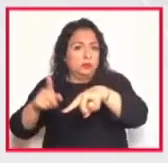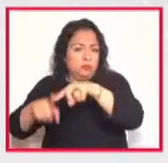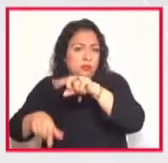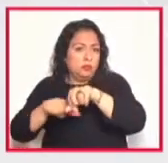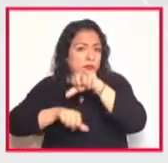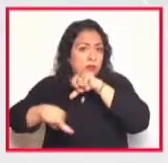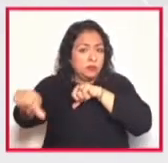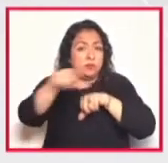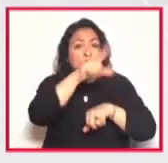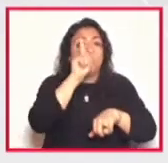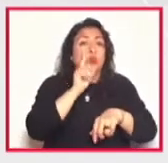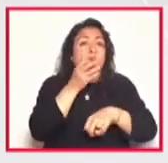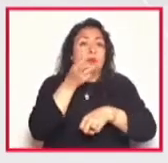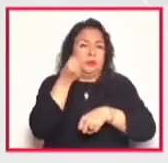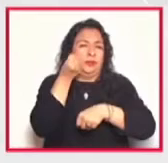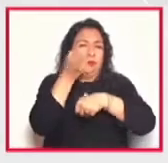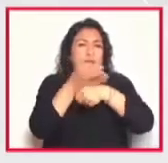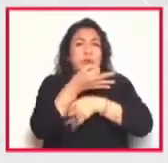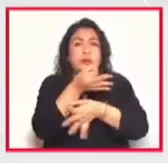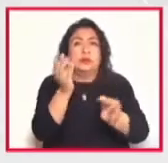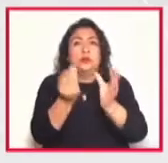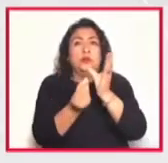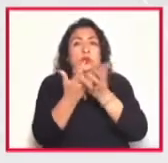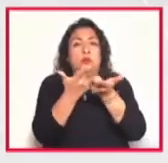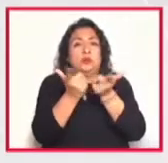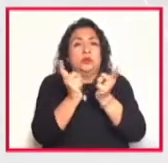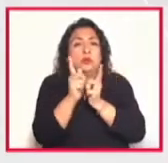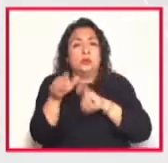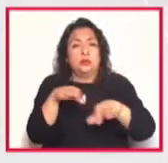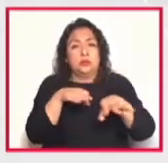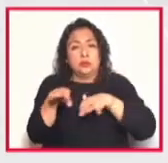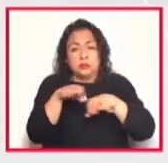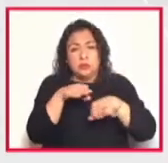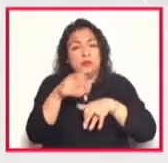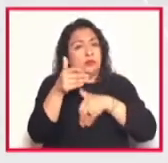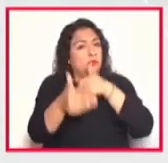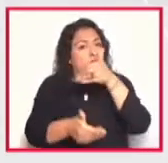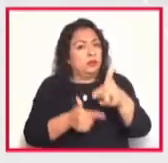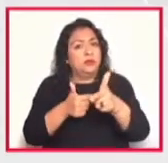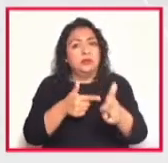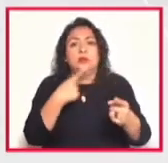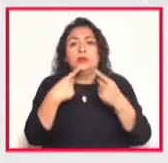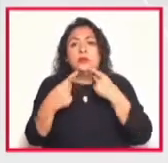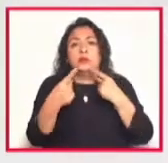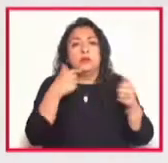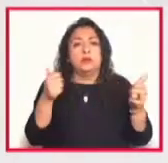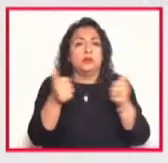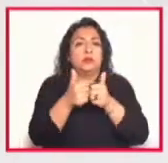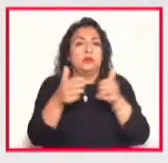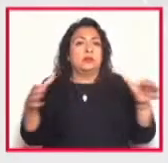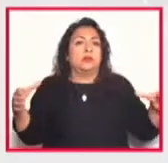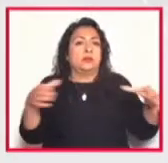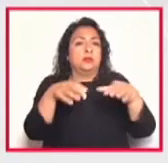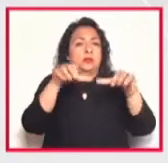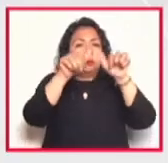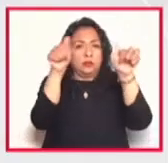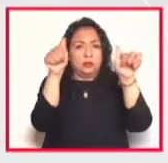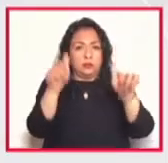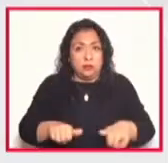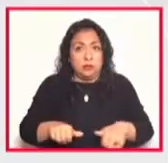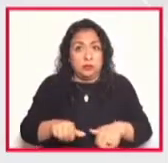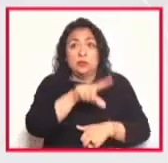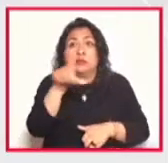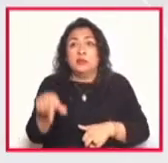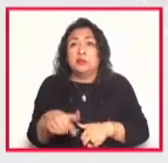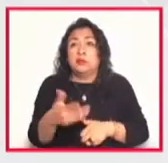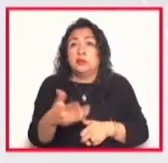secretaria anunció la formación de un nuevo grupo de trabajo que dará continuidad al diálogo con la comunidad artística, luego de que alrededor de